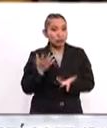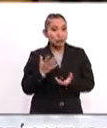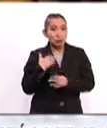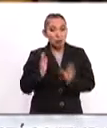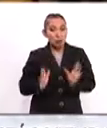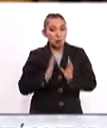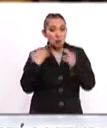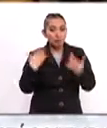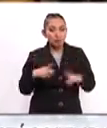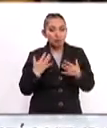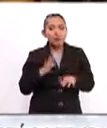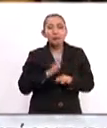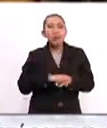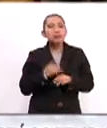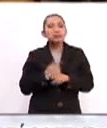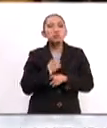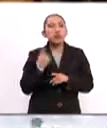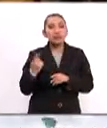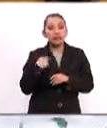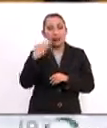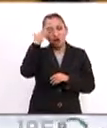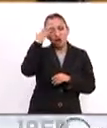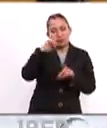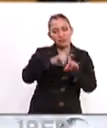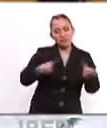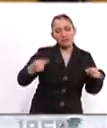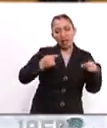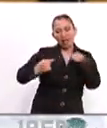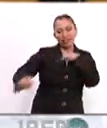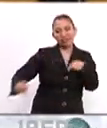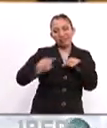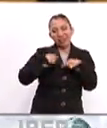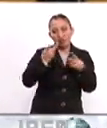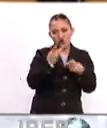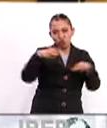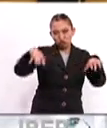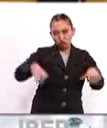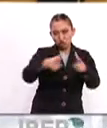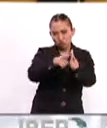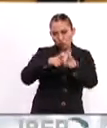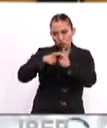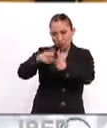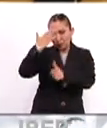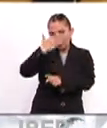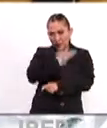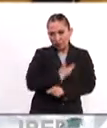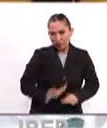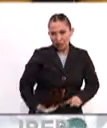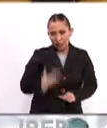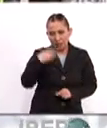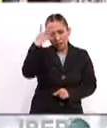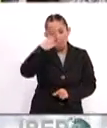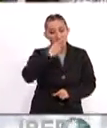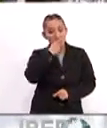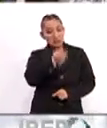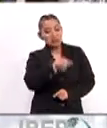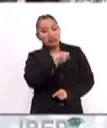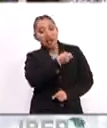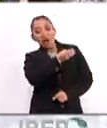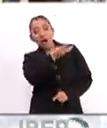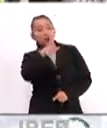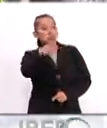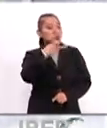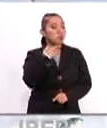sorprendente, especialmente porque se conocen las diferencias entre las dos partes. Sabemos que el presidente Donald Trump ha dicho que aquellos